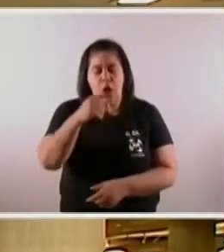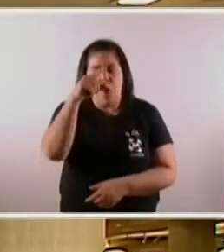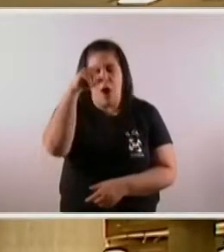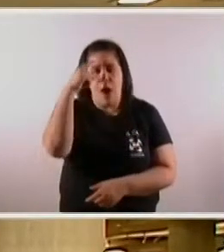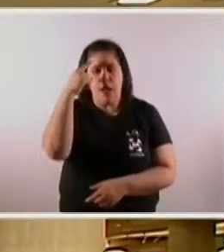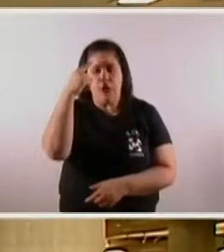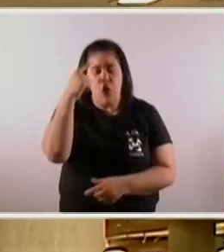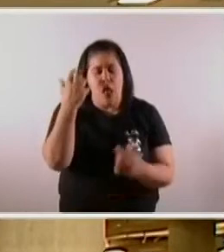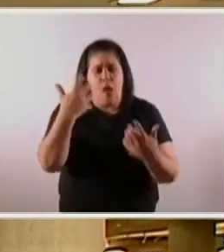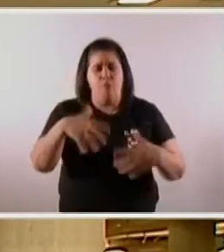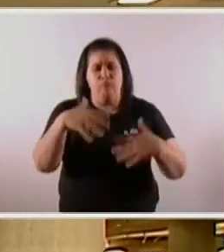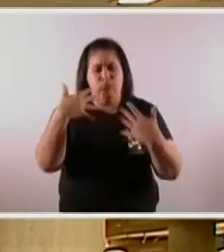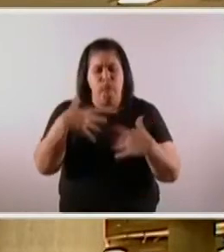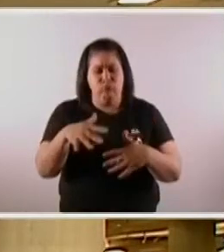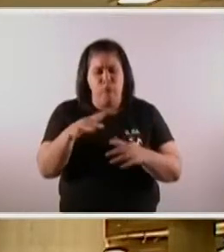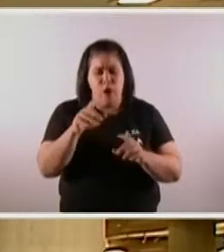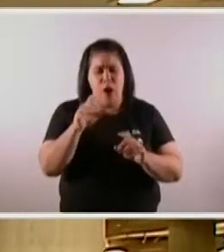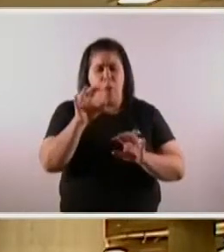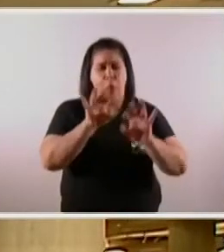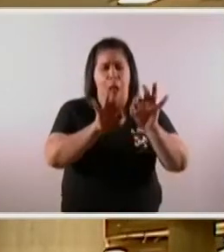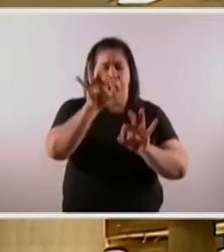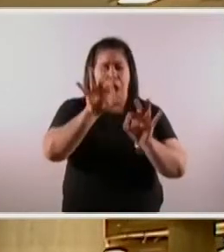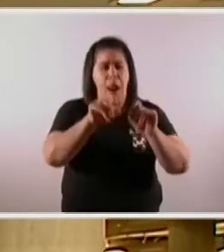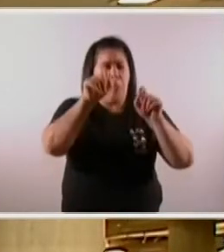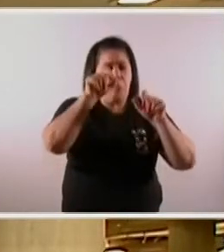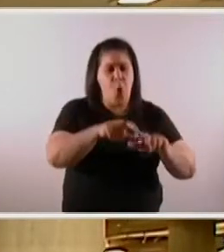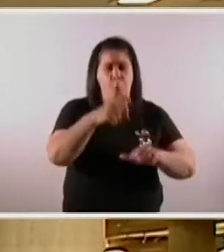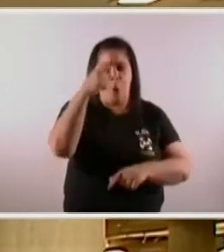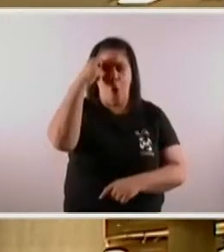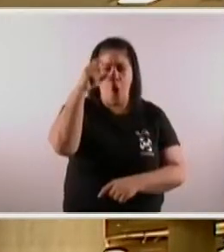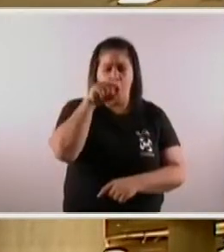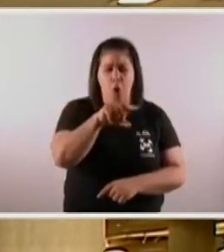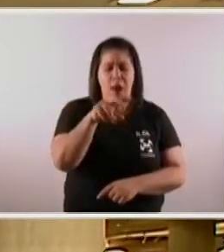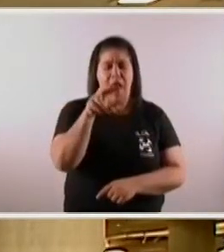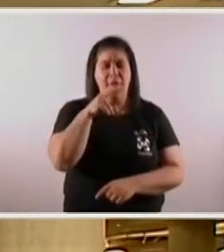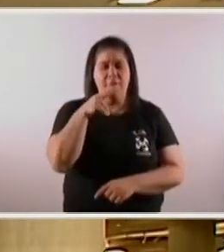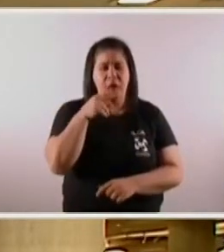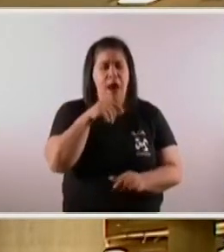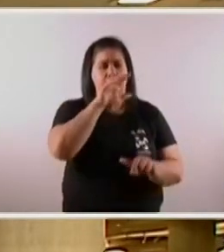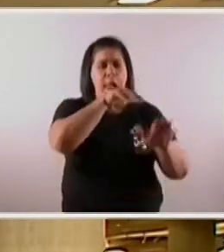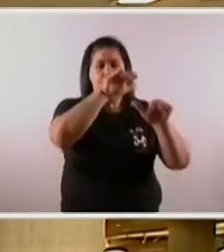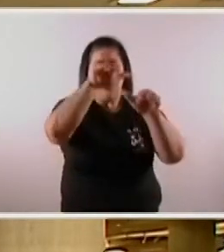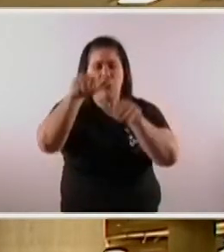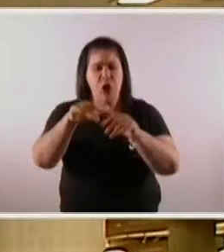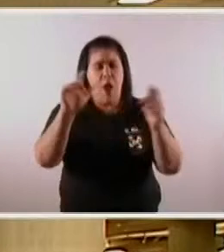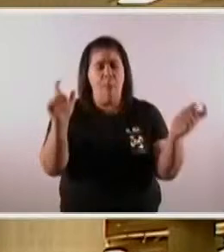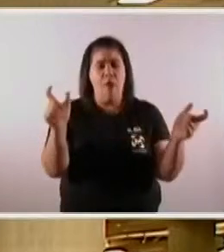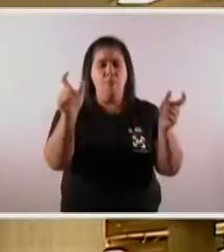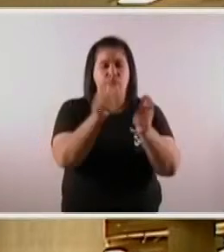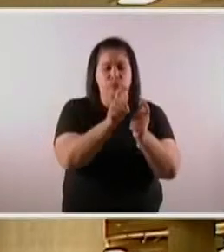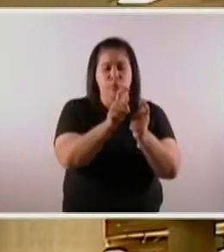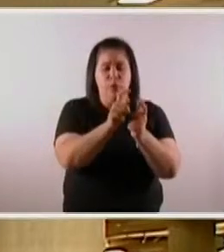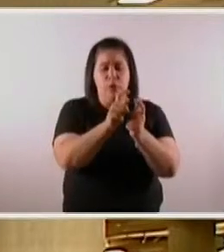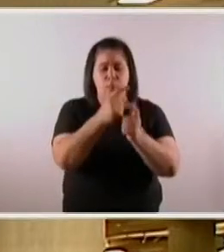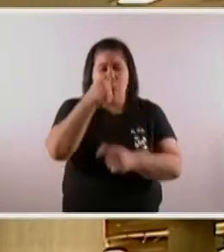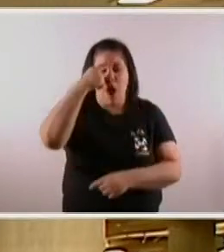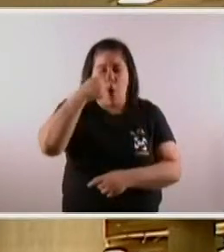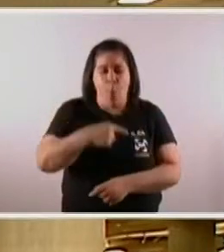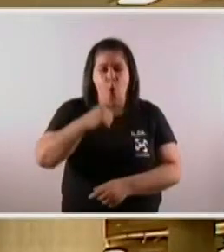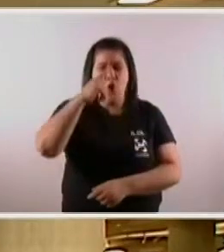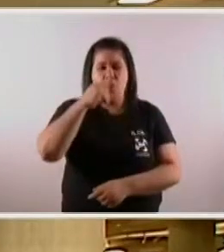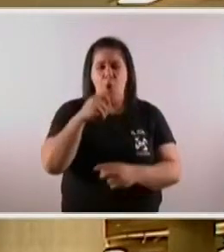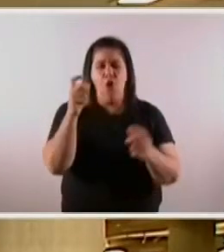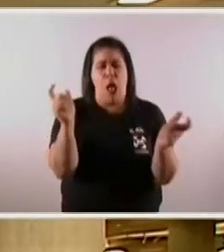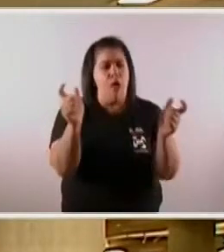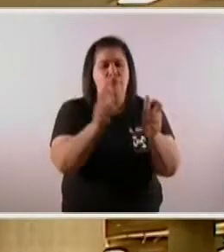apuradas, tanto el tratamiento en la comisión, citando el viernes a la noche, de un día hábil para el otro, para el último día de sesiones.